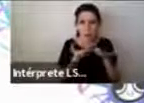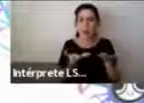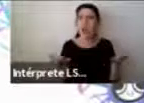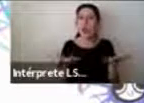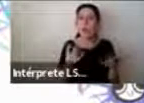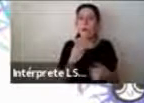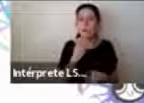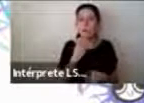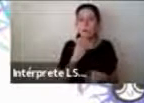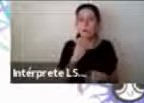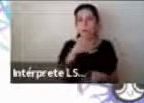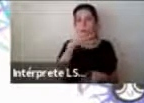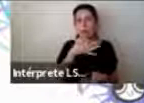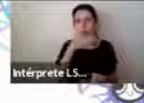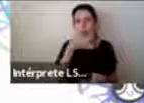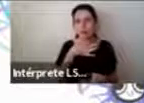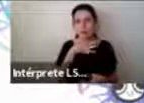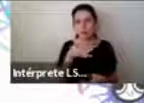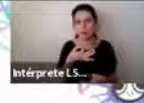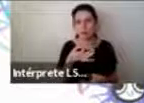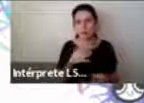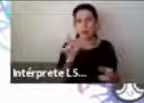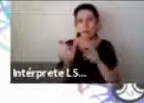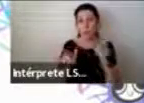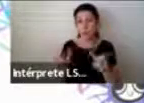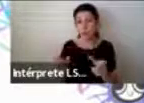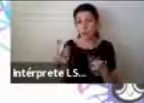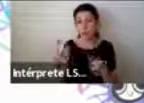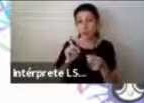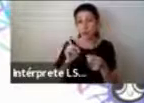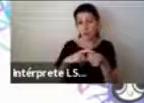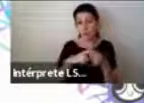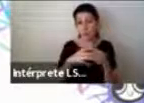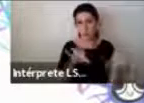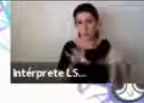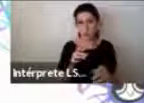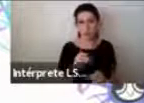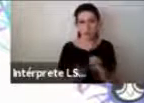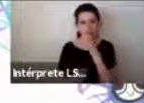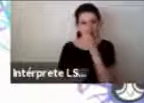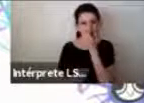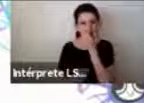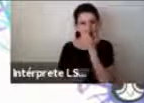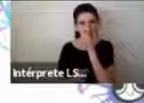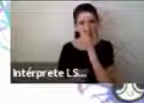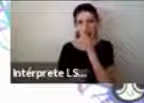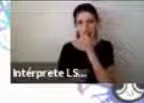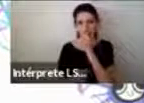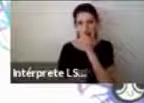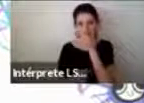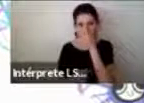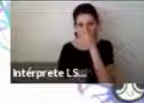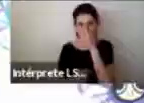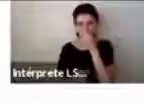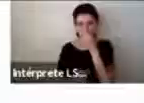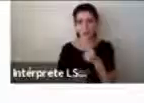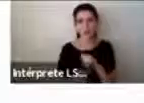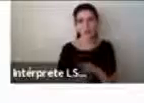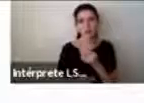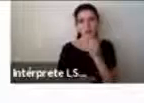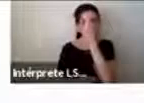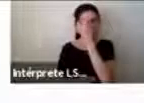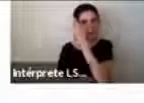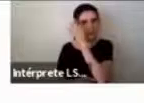entre las personas que participan de estas actividades y por qué la guía va con las actividades porque por ejemplo